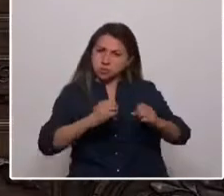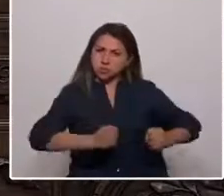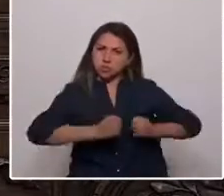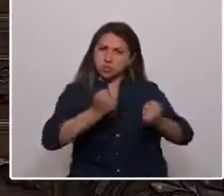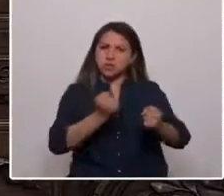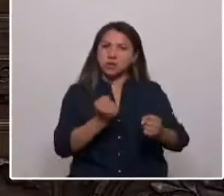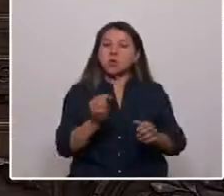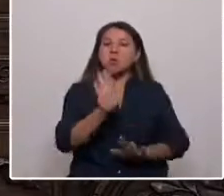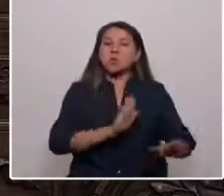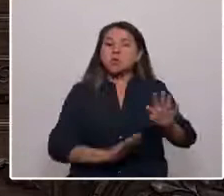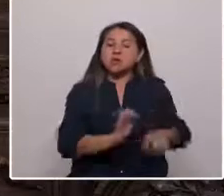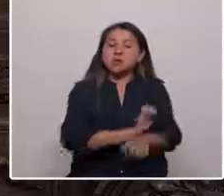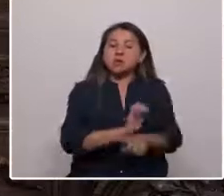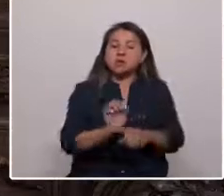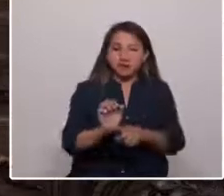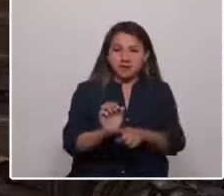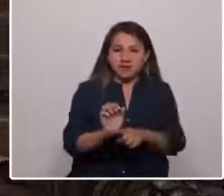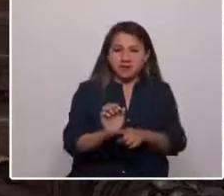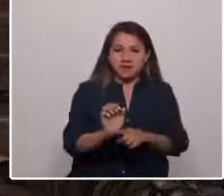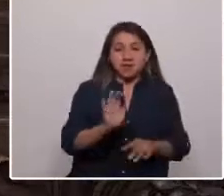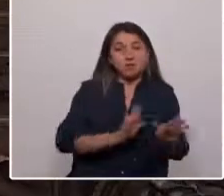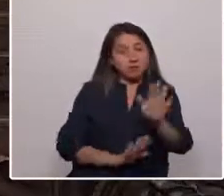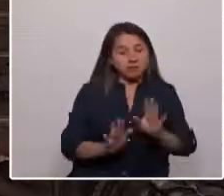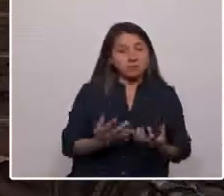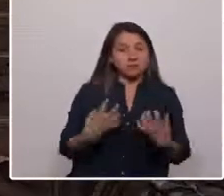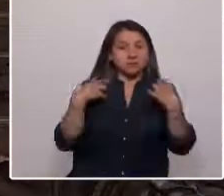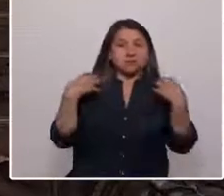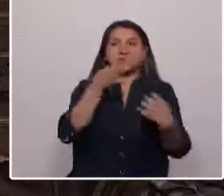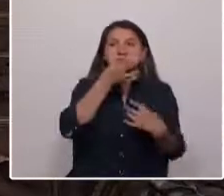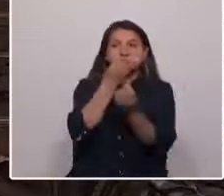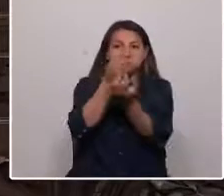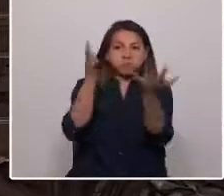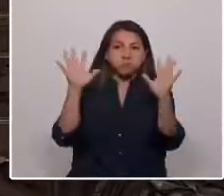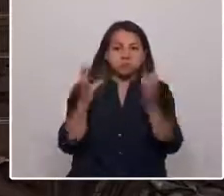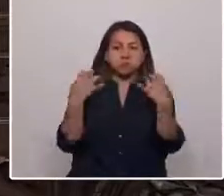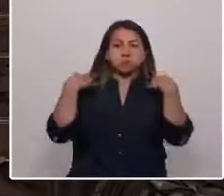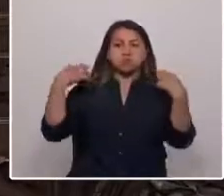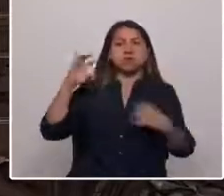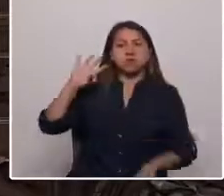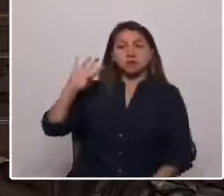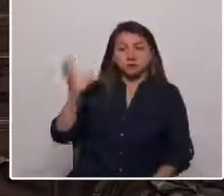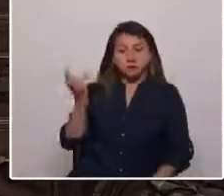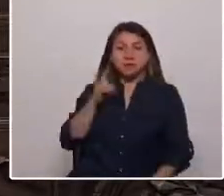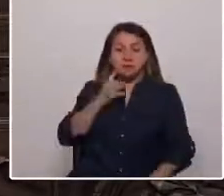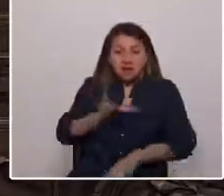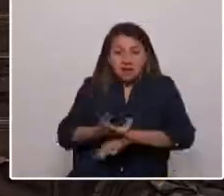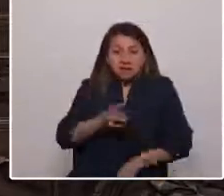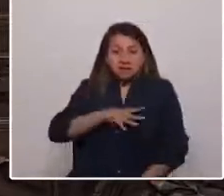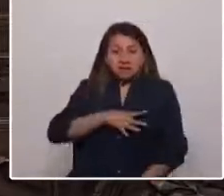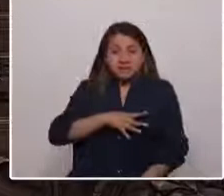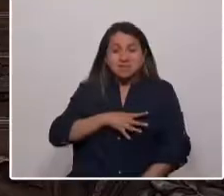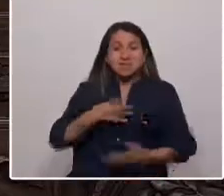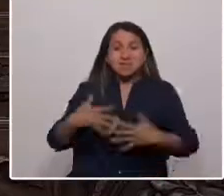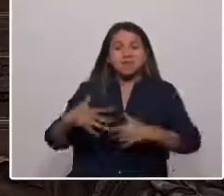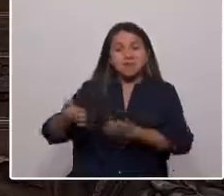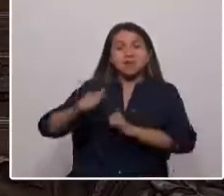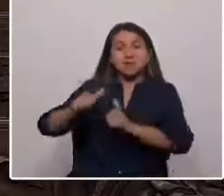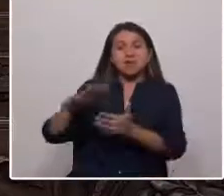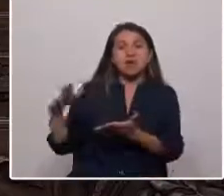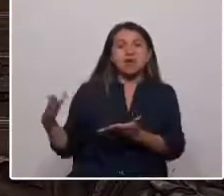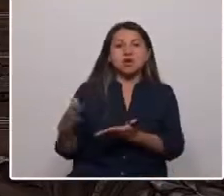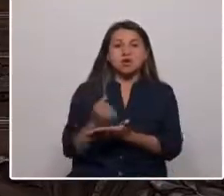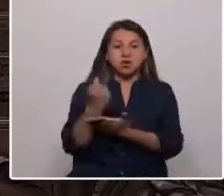momento de emergencia climática, asumiendo la responsabilidad global que tiene Chile frente al desafío de lograr la